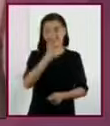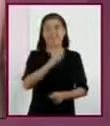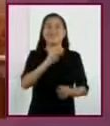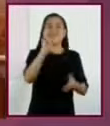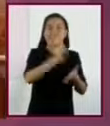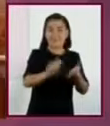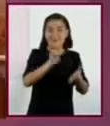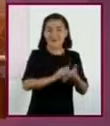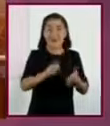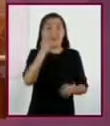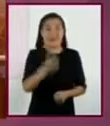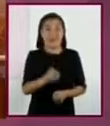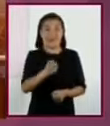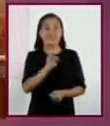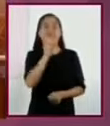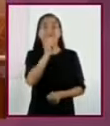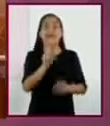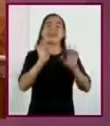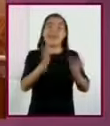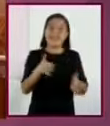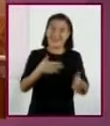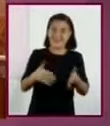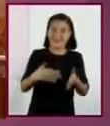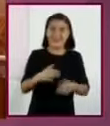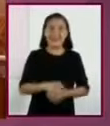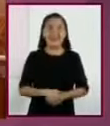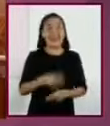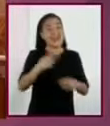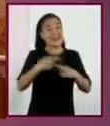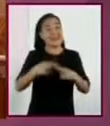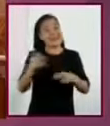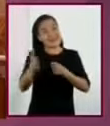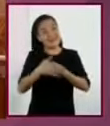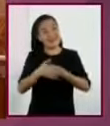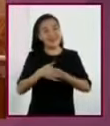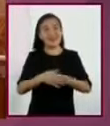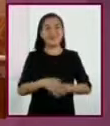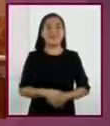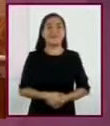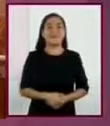segmento, esta palabra ya se coció. ¡Hasta la próxima!